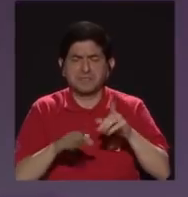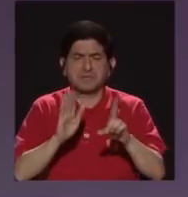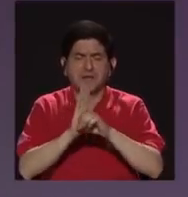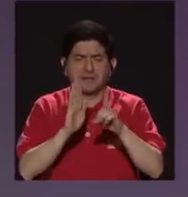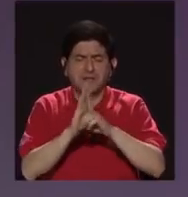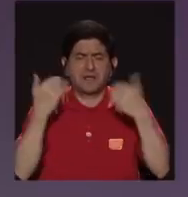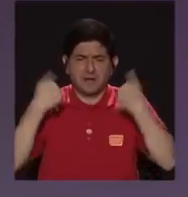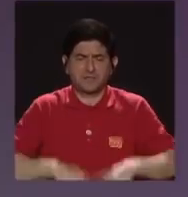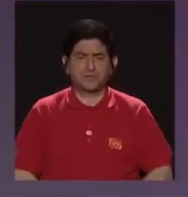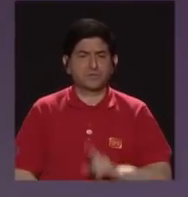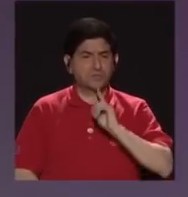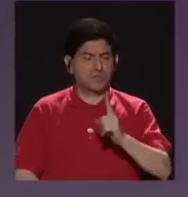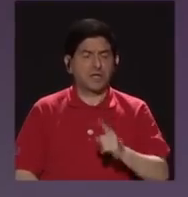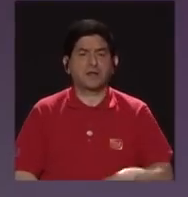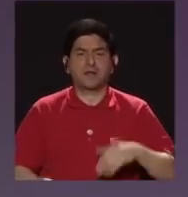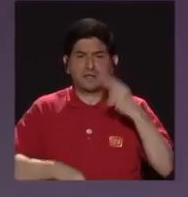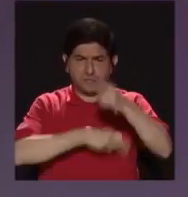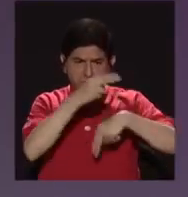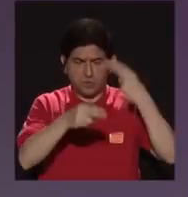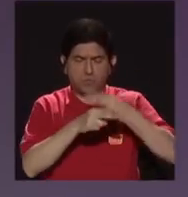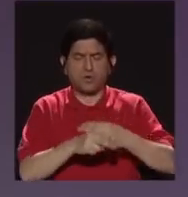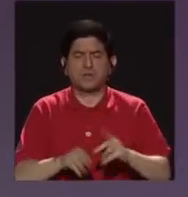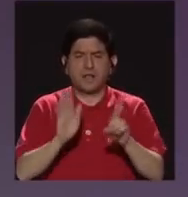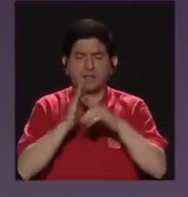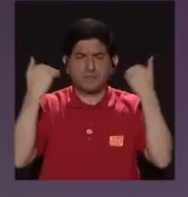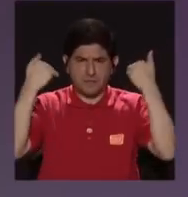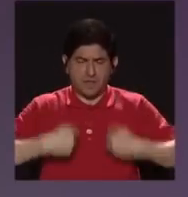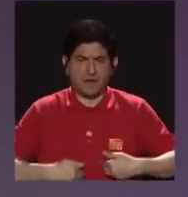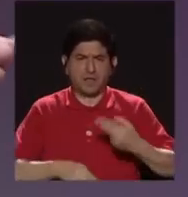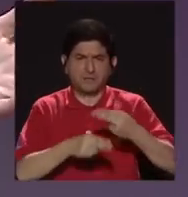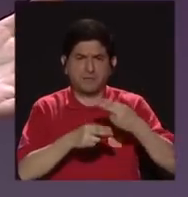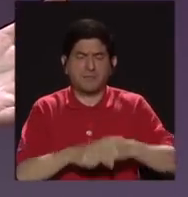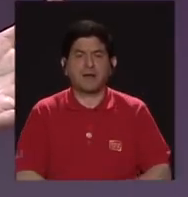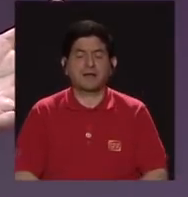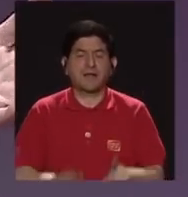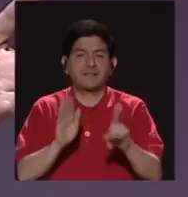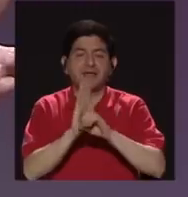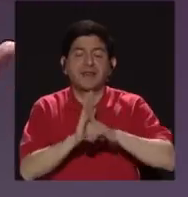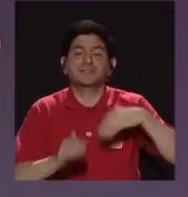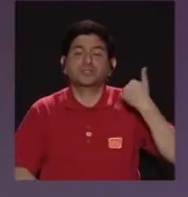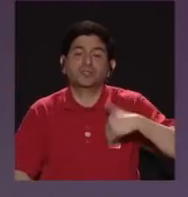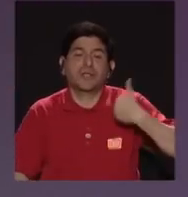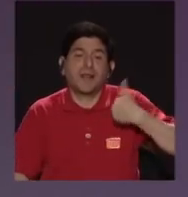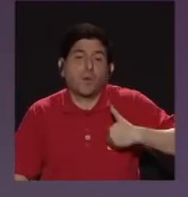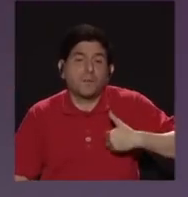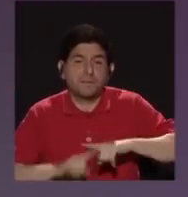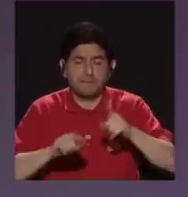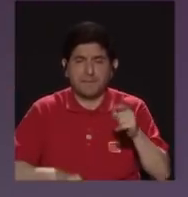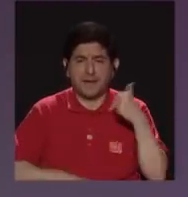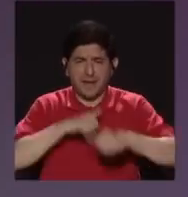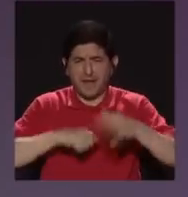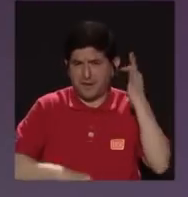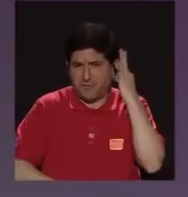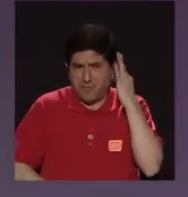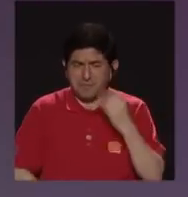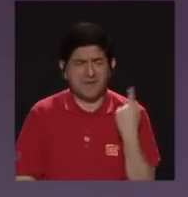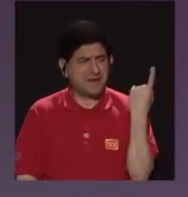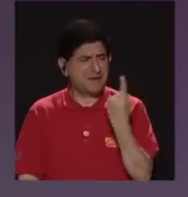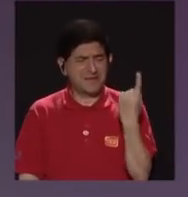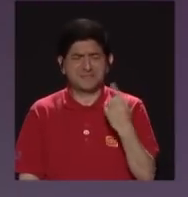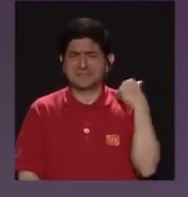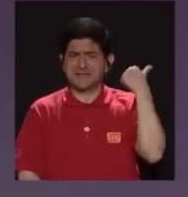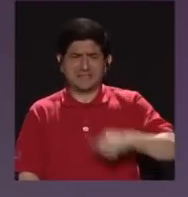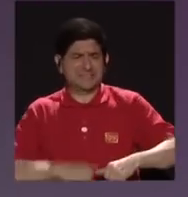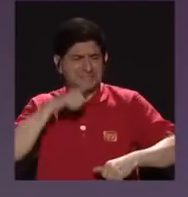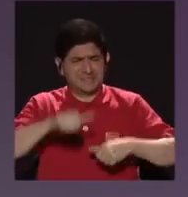Declaración Universal de los Derechos Humanos se llamó originalmente de los derechos del hombre, pero las feministas, las mujeres, siempre han